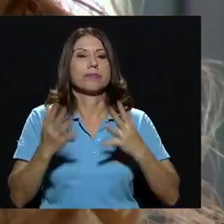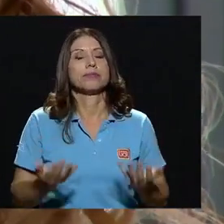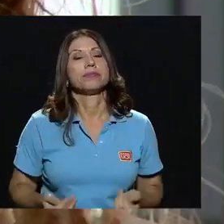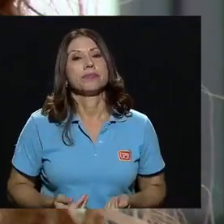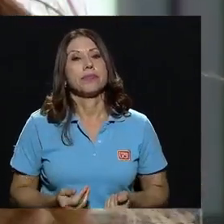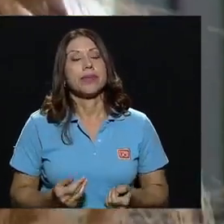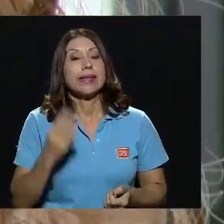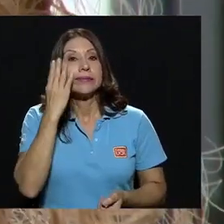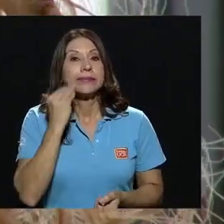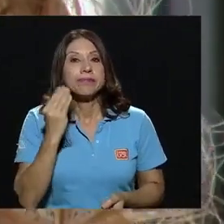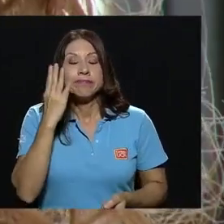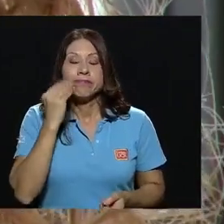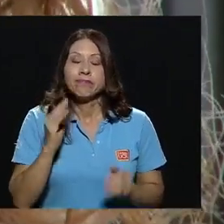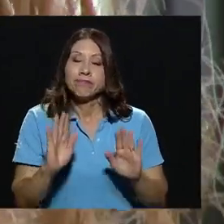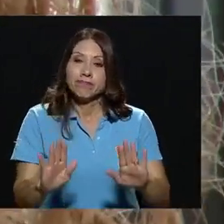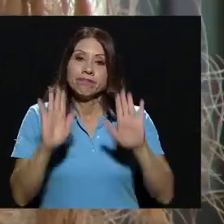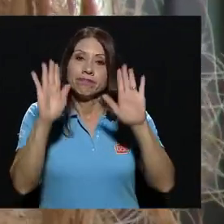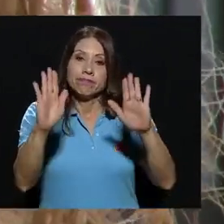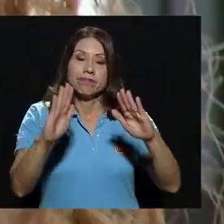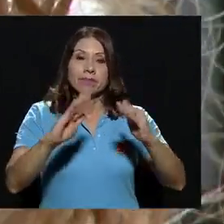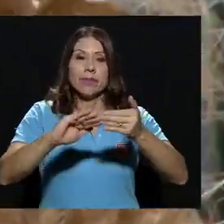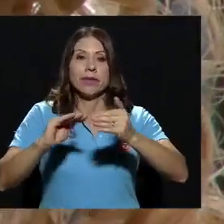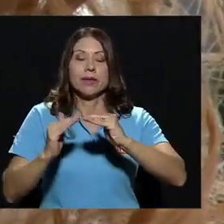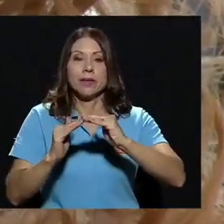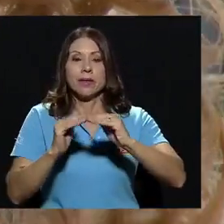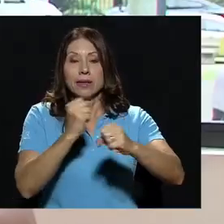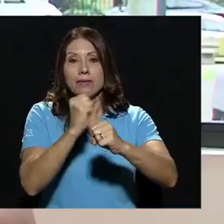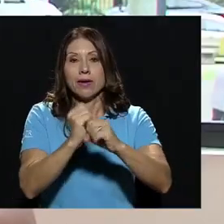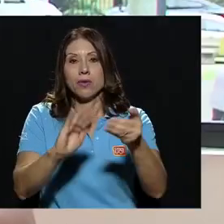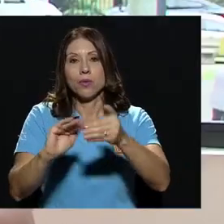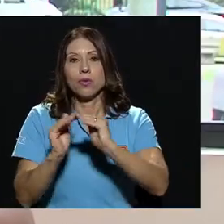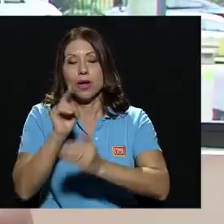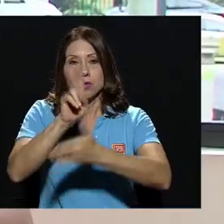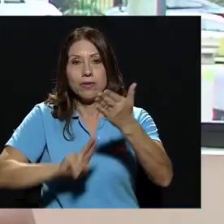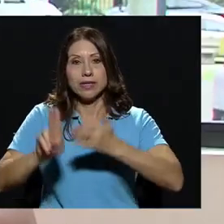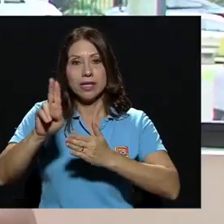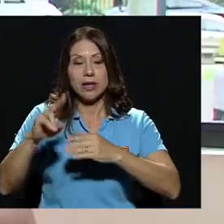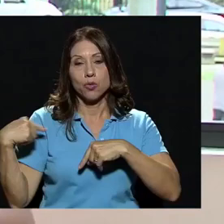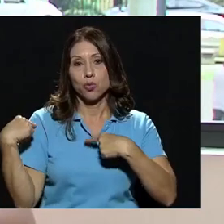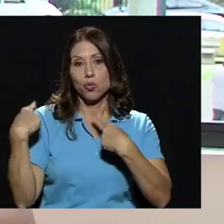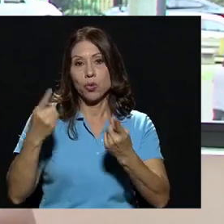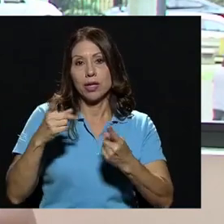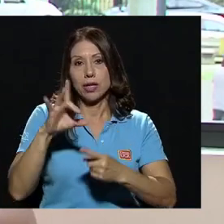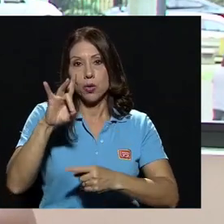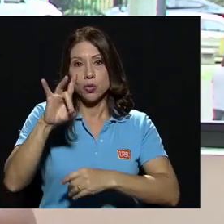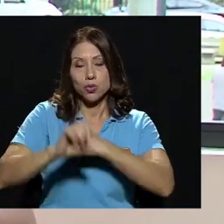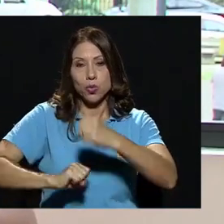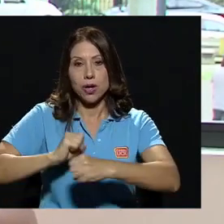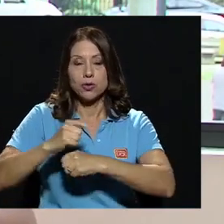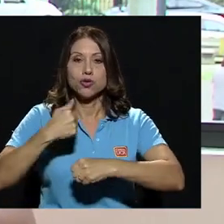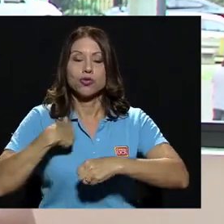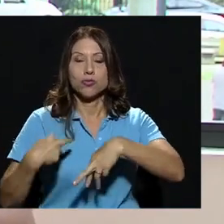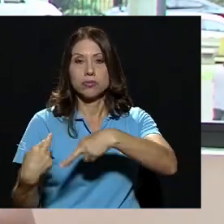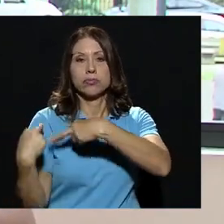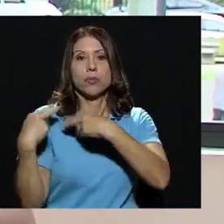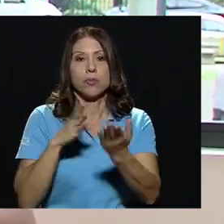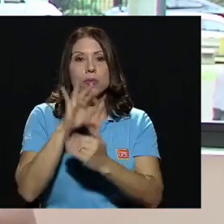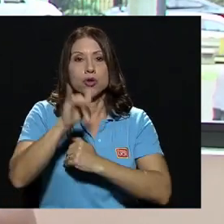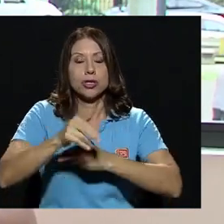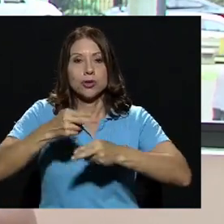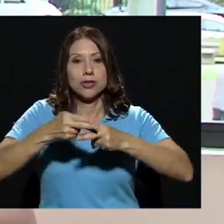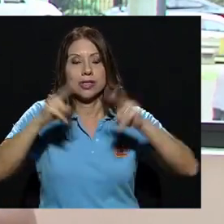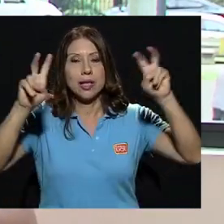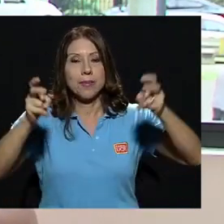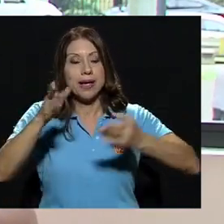experiencia maravillosa que me ha dado el trabajo comunal universitario, ya que durante ocho años he sido encargada de un proyecto que se